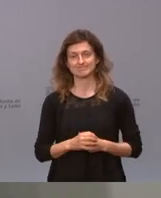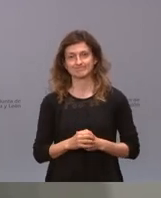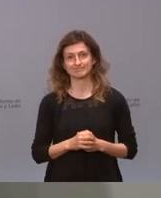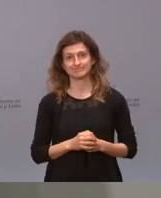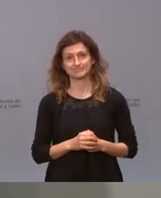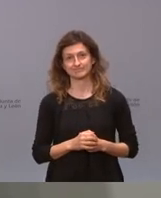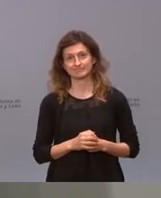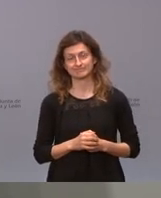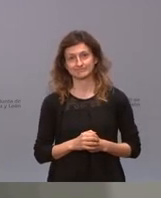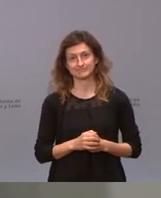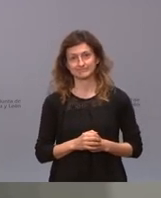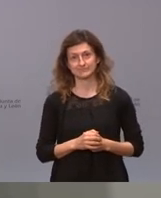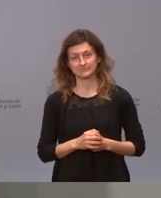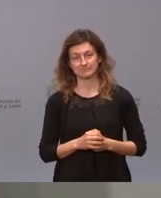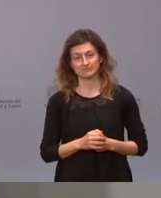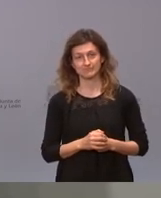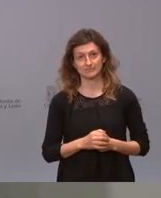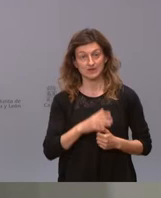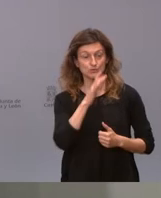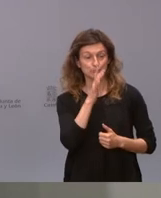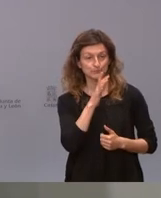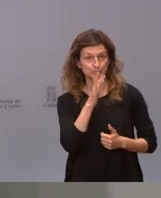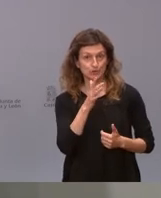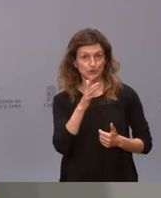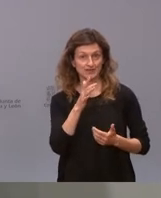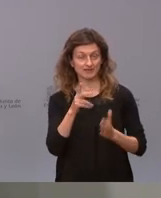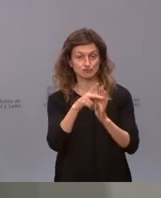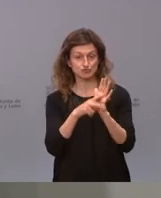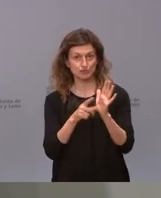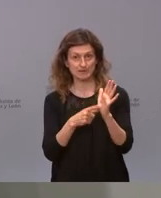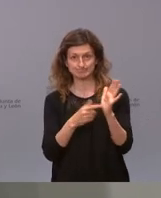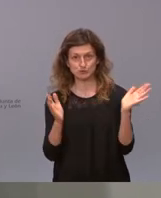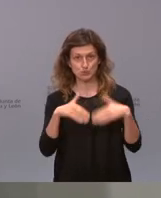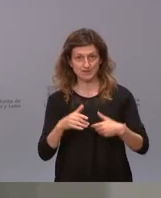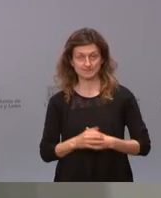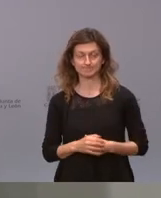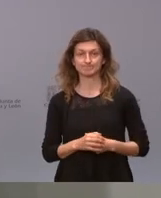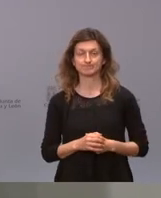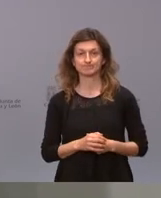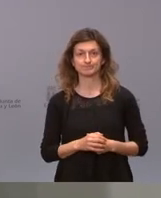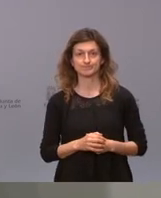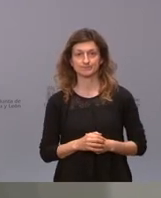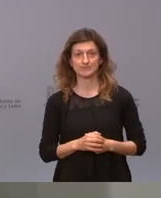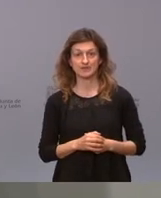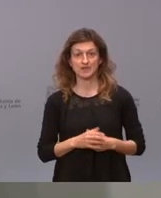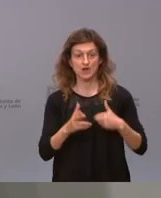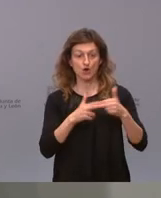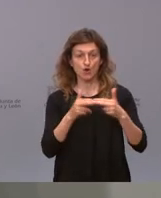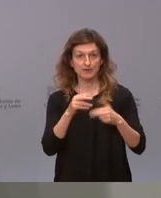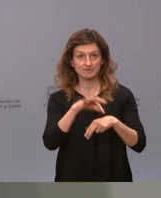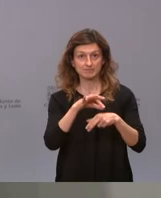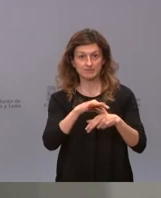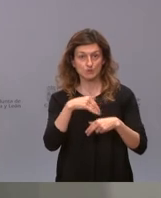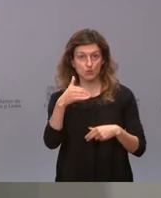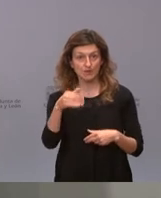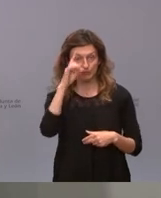porque no lo podríamos sustentar normativamente sobre cuando van a comenzar las obras no se lo